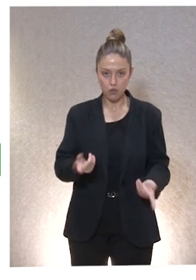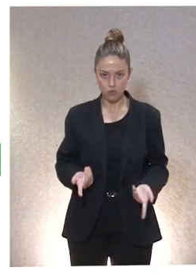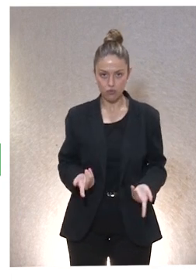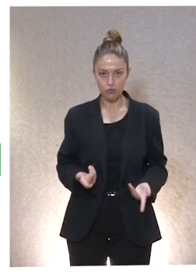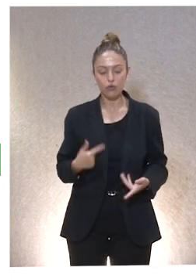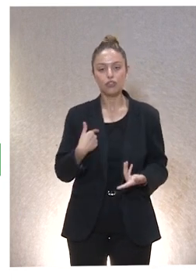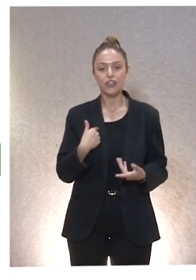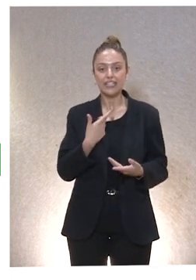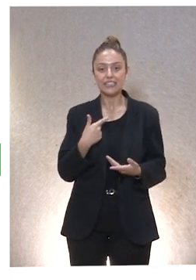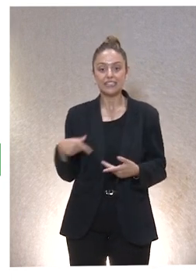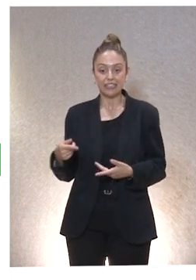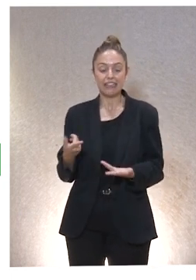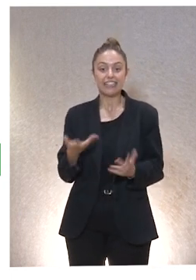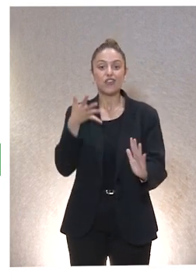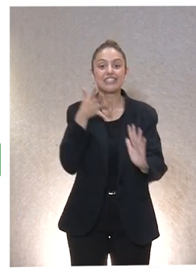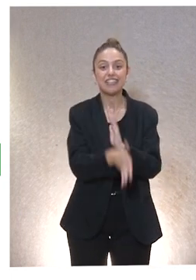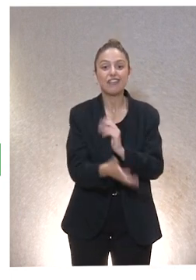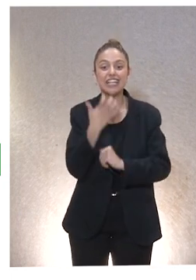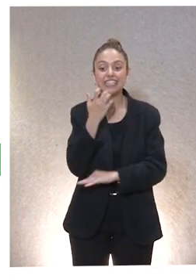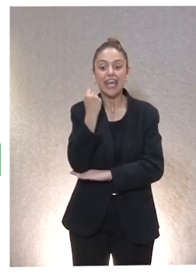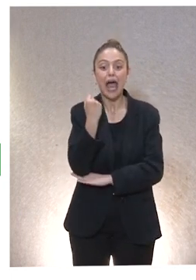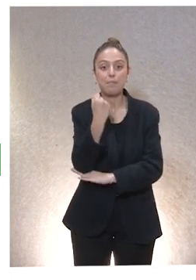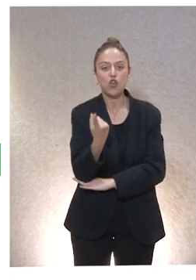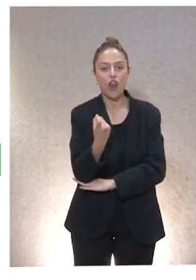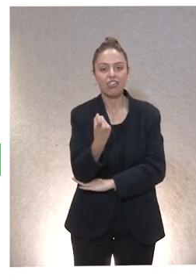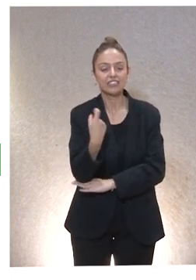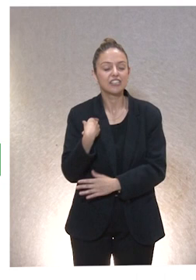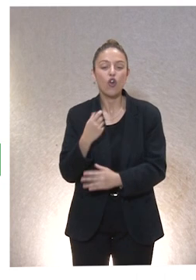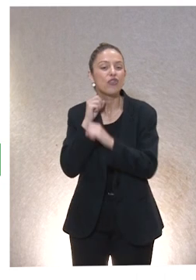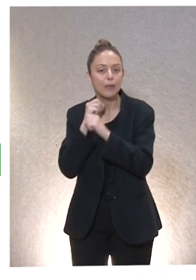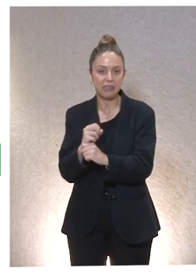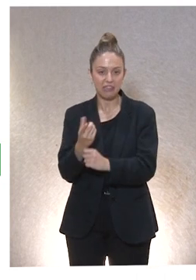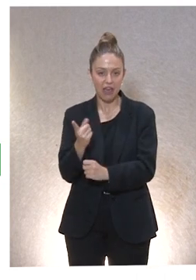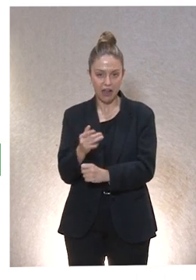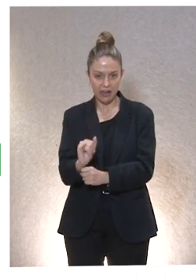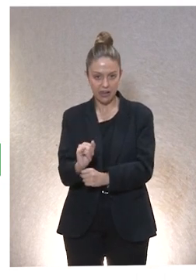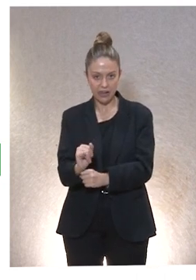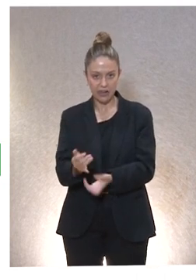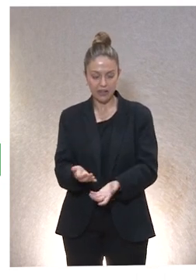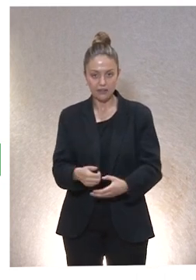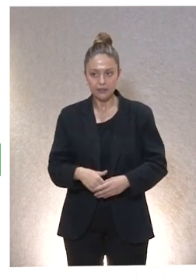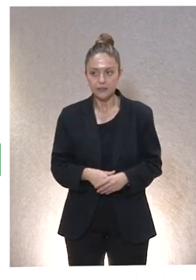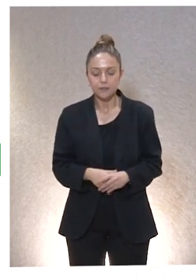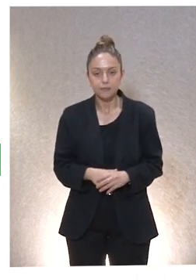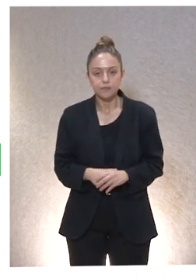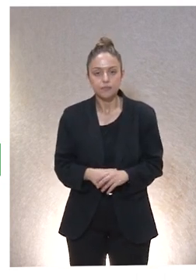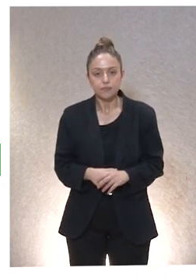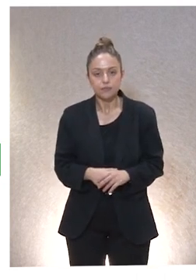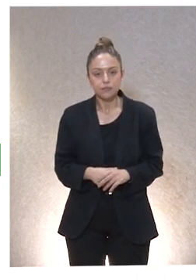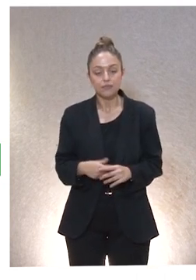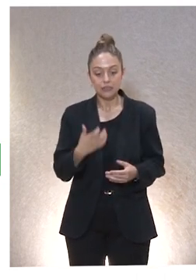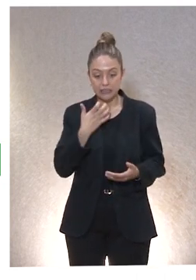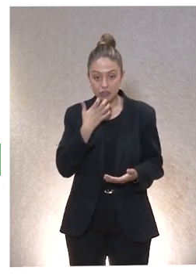personas, por consiguiente, somos dependientes. Dependemos, en unos casos, con apoyos que, una vez